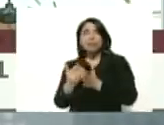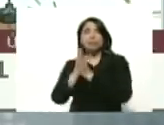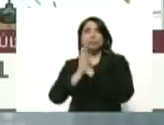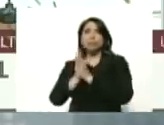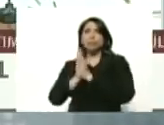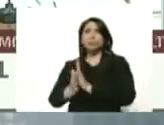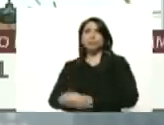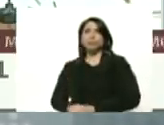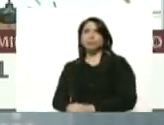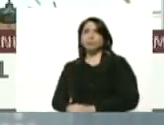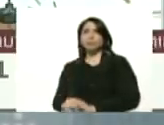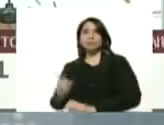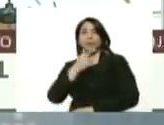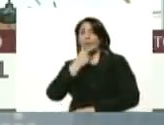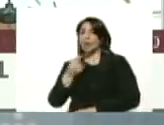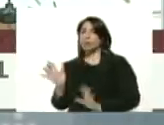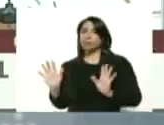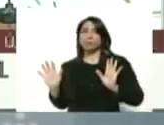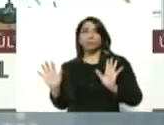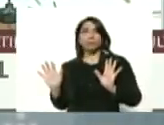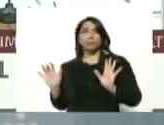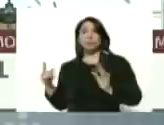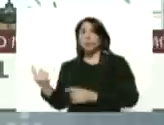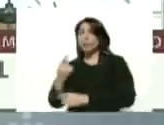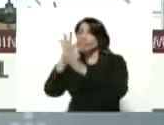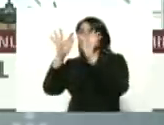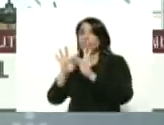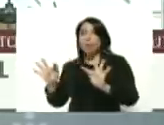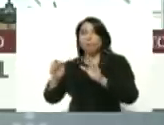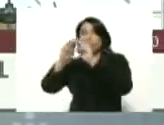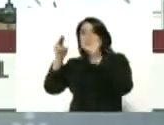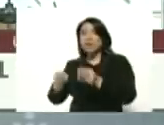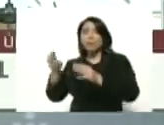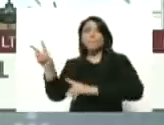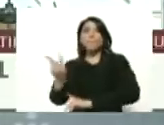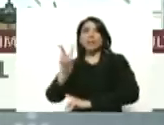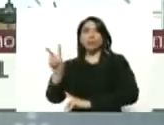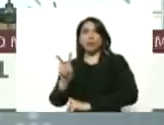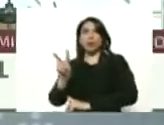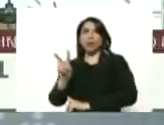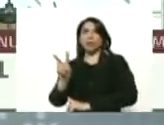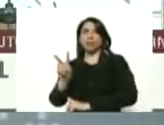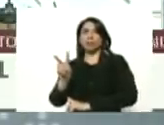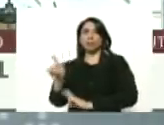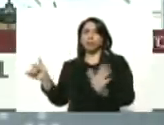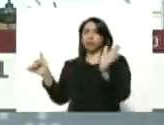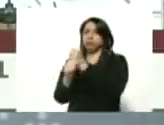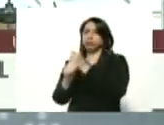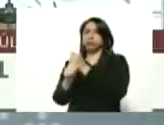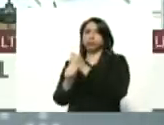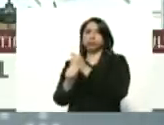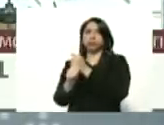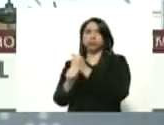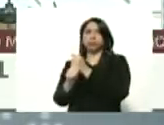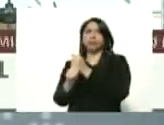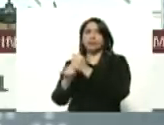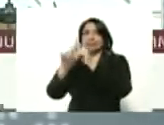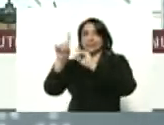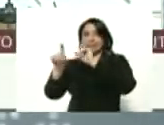no es fácil y es la única forma el método venezolano detectar a través de la encuesta